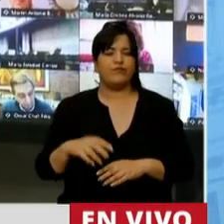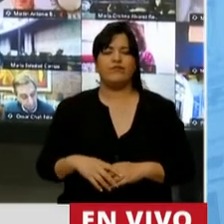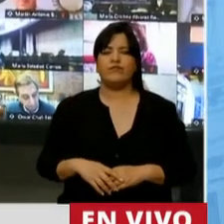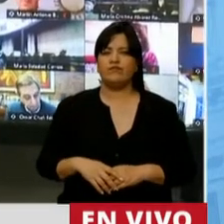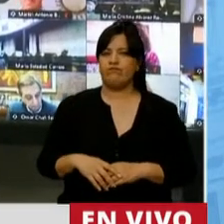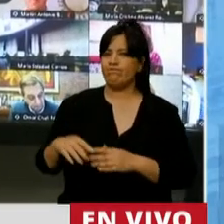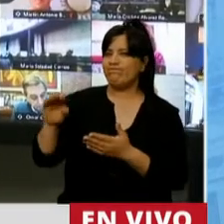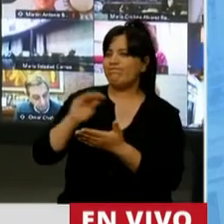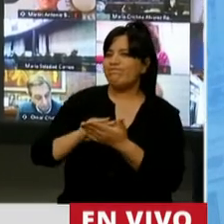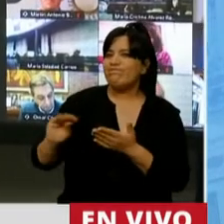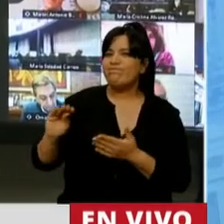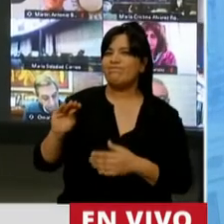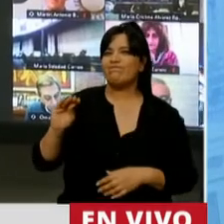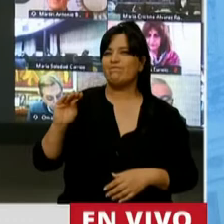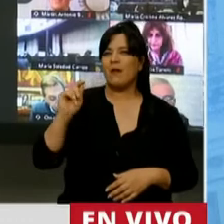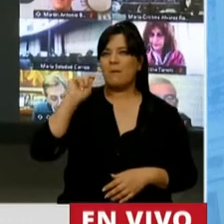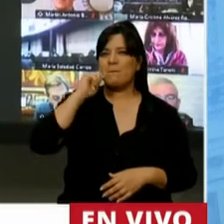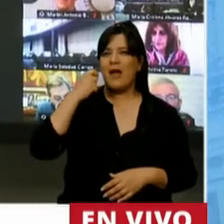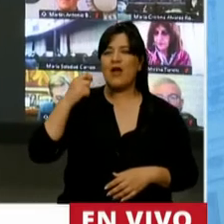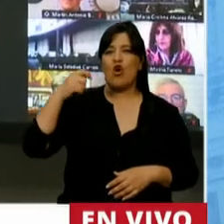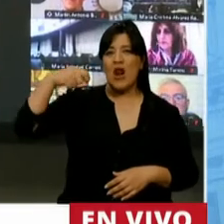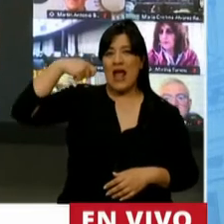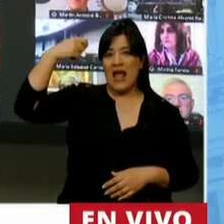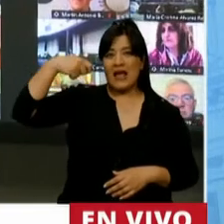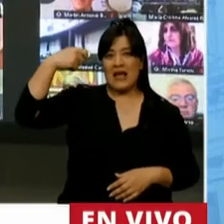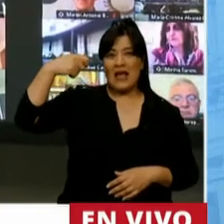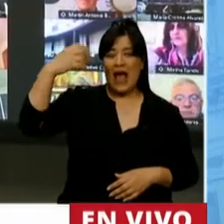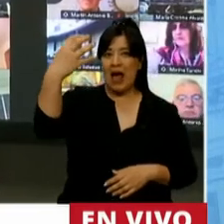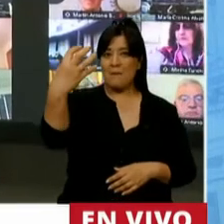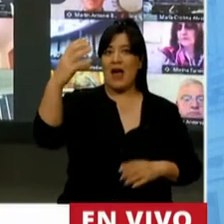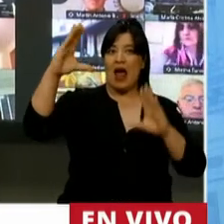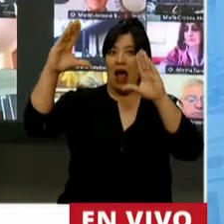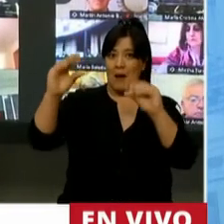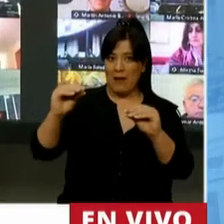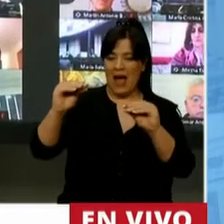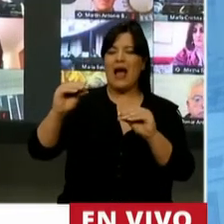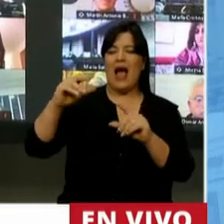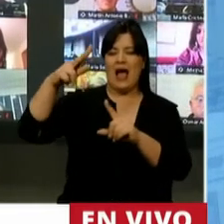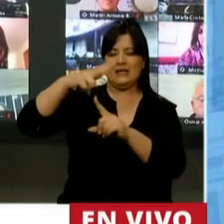Diputado del Cerro, le doy un consejo, ¿por qué no apaga la cámara? Así tiene mejor señal.